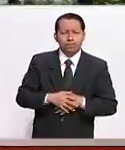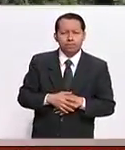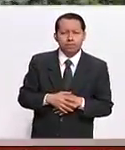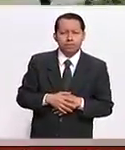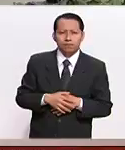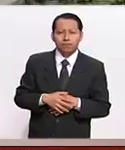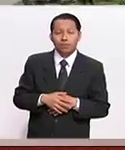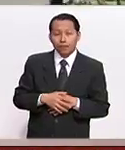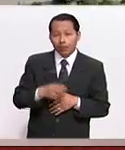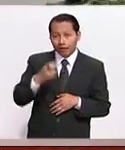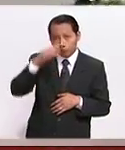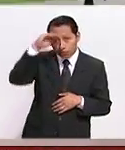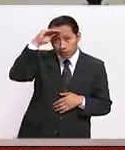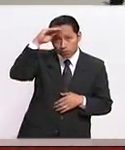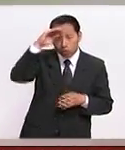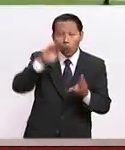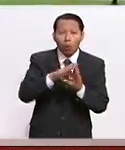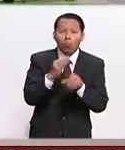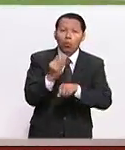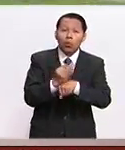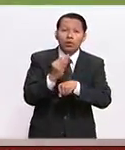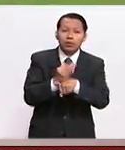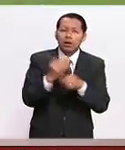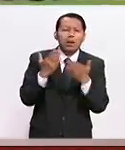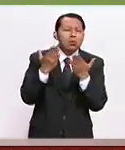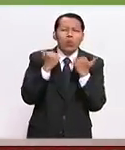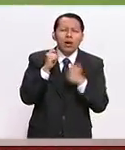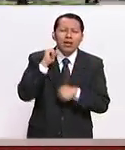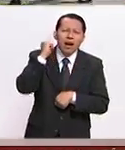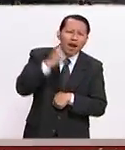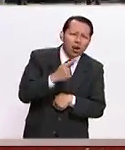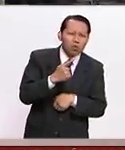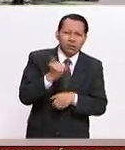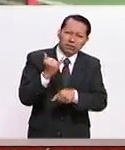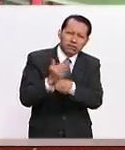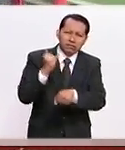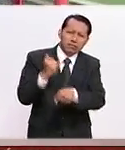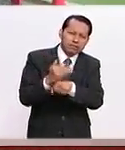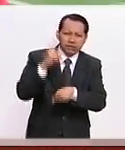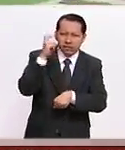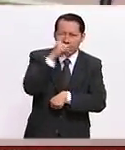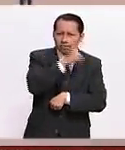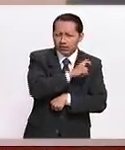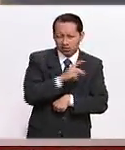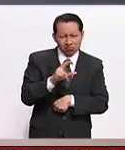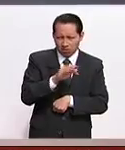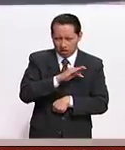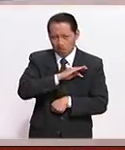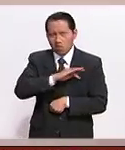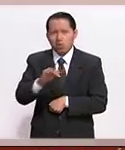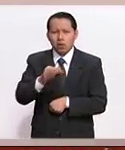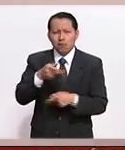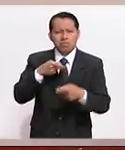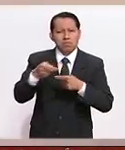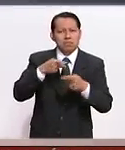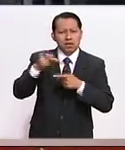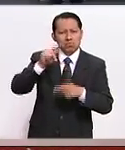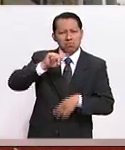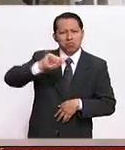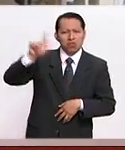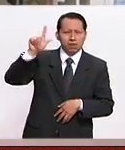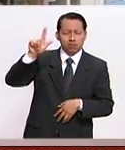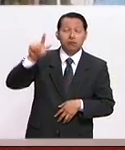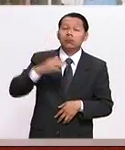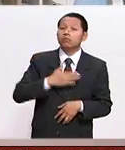pienso que actualmente no hay un obstáculo para superarse y para tener una preparación profesional. En mi